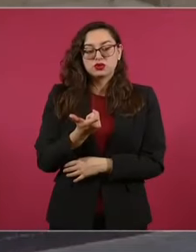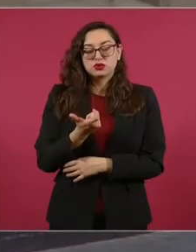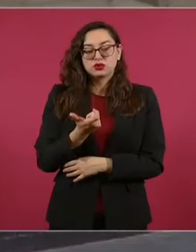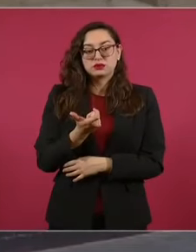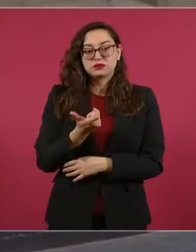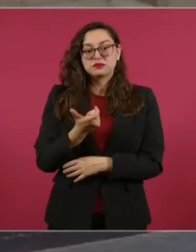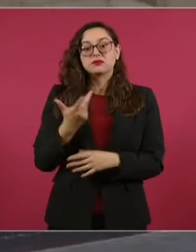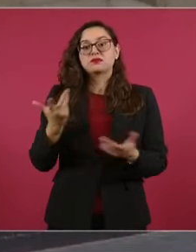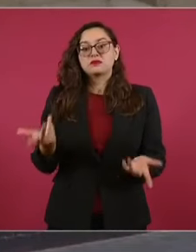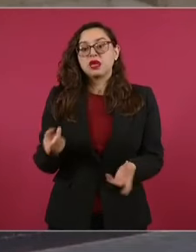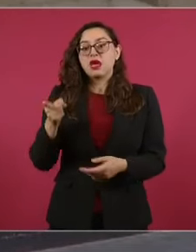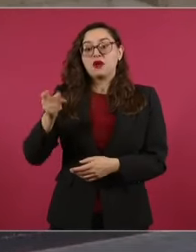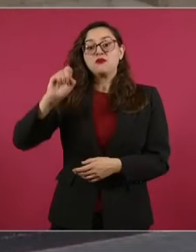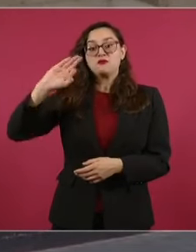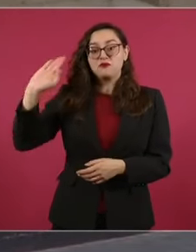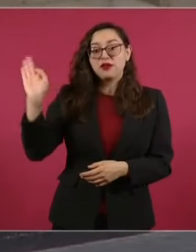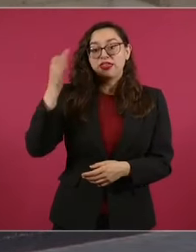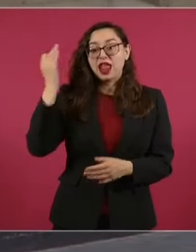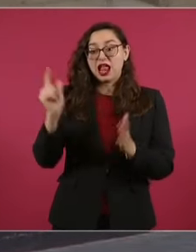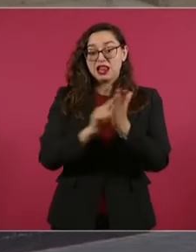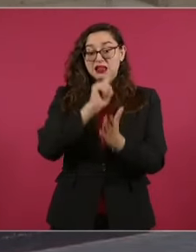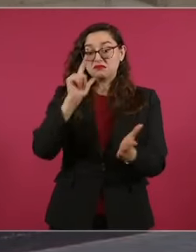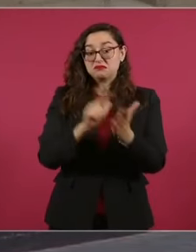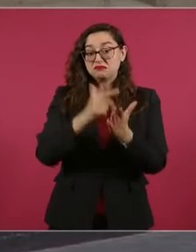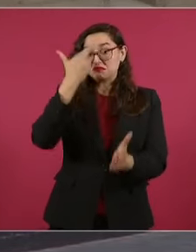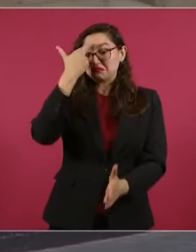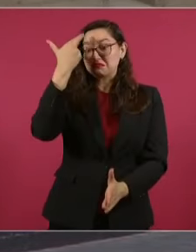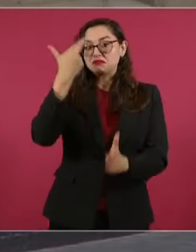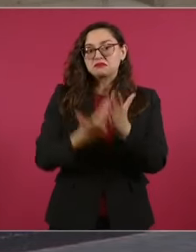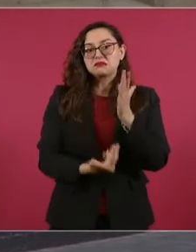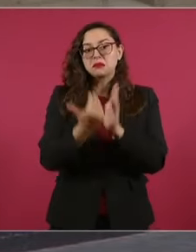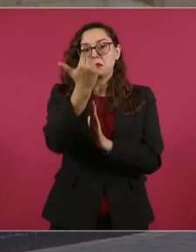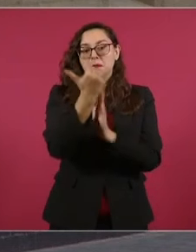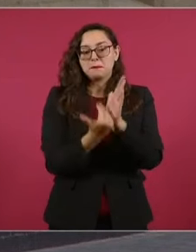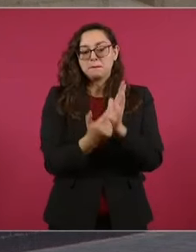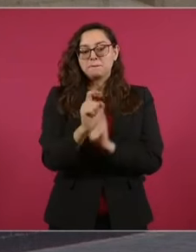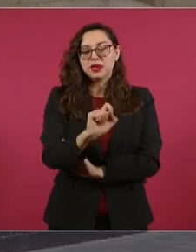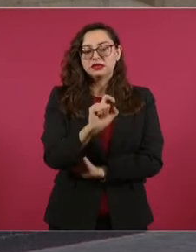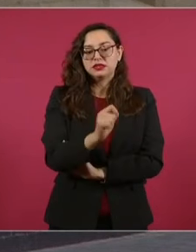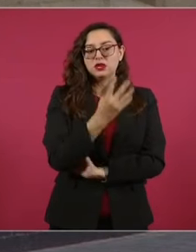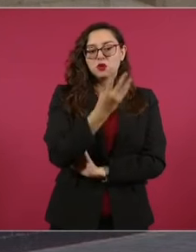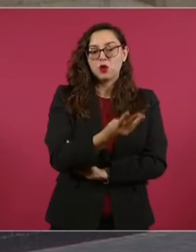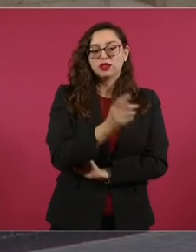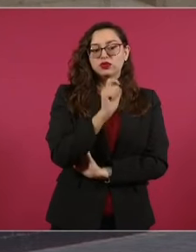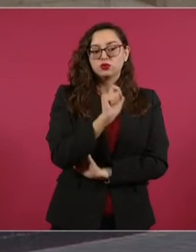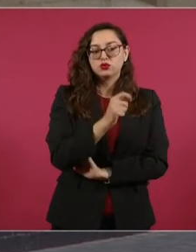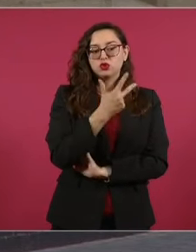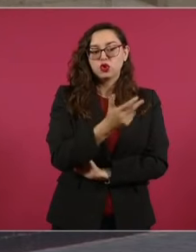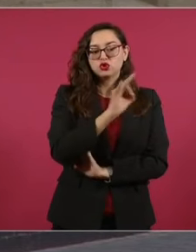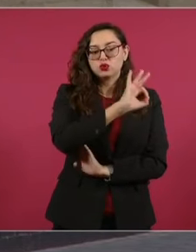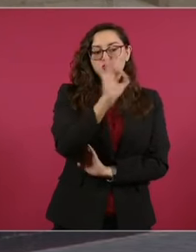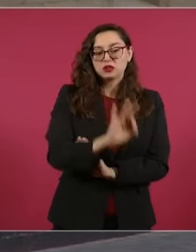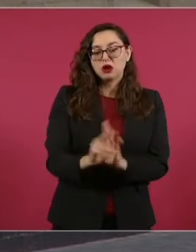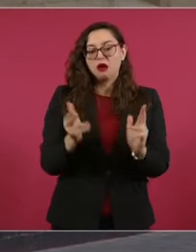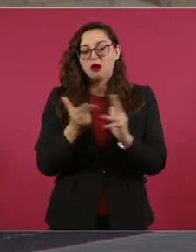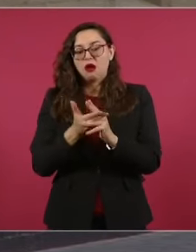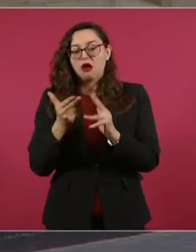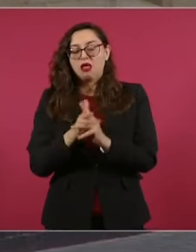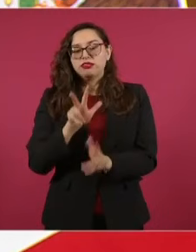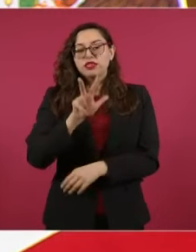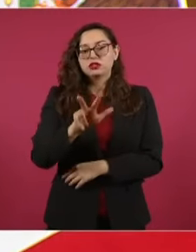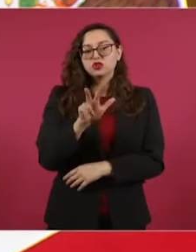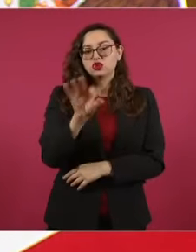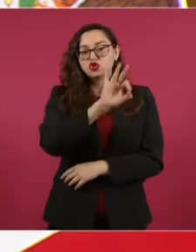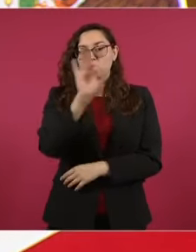Los delitos del Fuero Federal se han reducido en 24.8 por ciento, el homicidio en 18 por